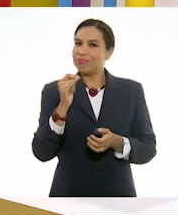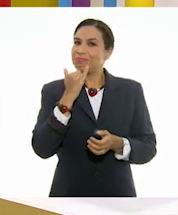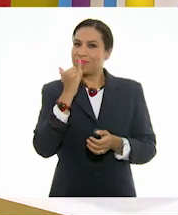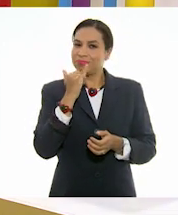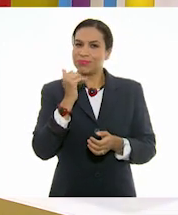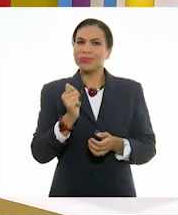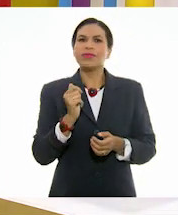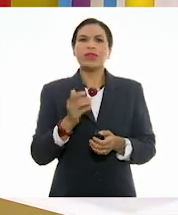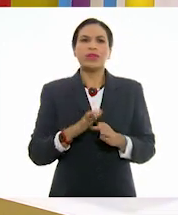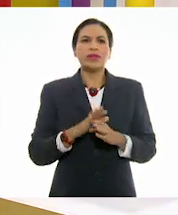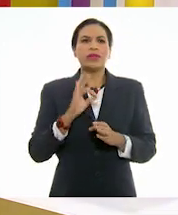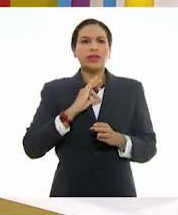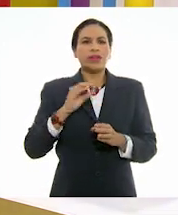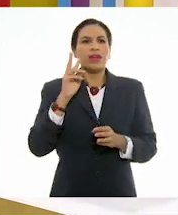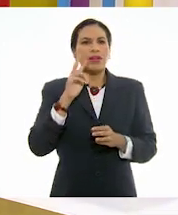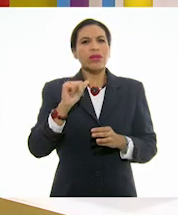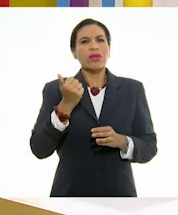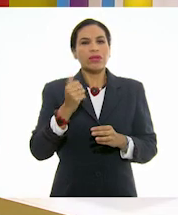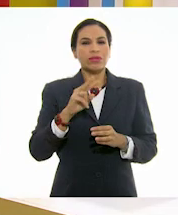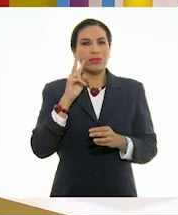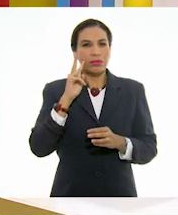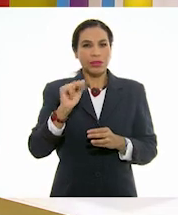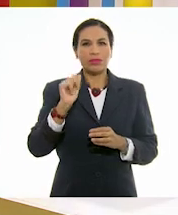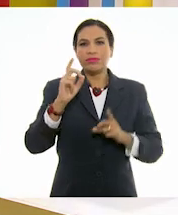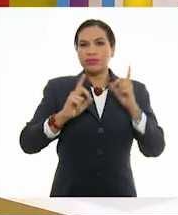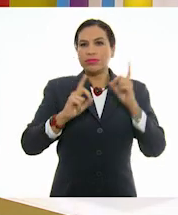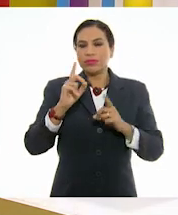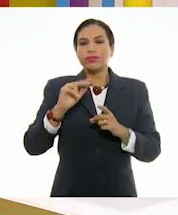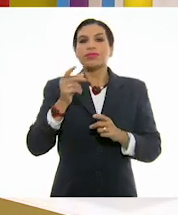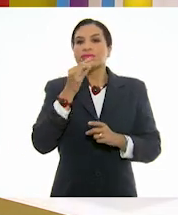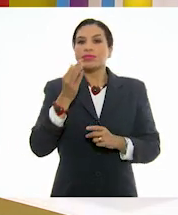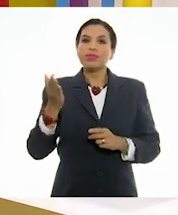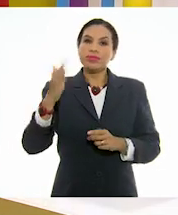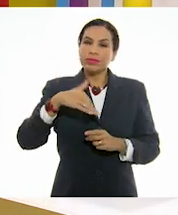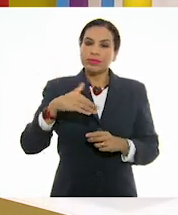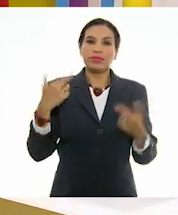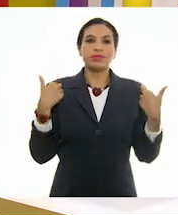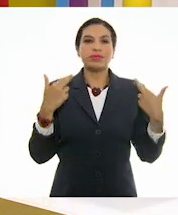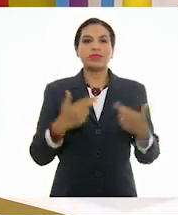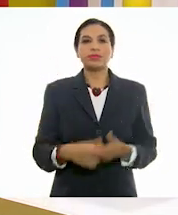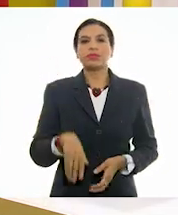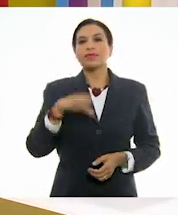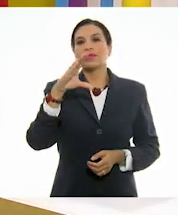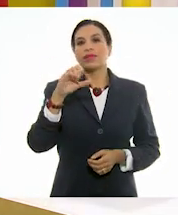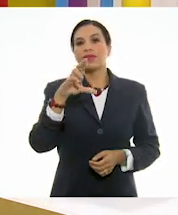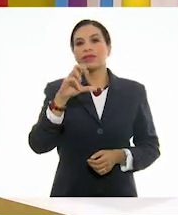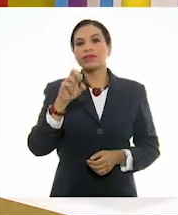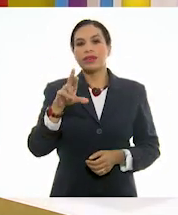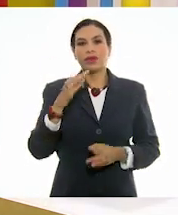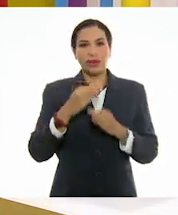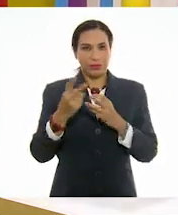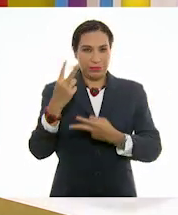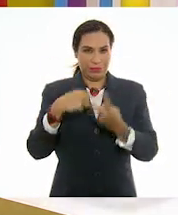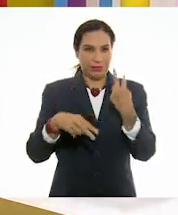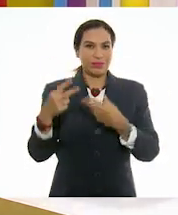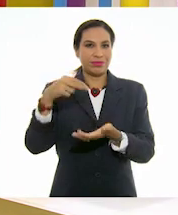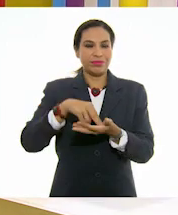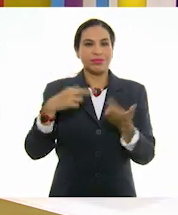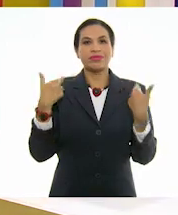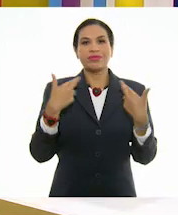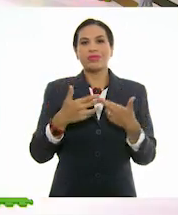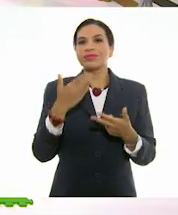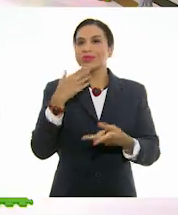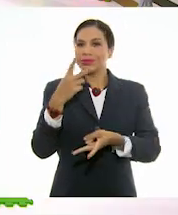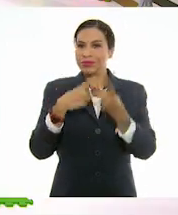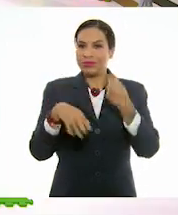que no. Pero, ¿qué les parece si mejor salimos de dudas y le hablamos al maestro César, que ya está por aquí? Maestro,